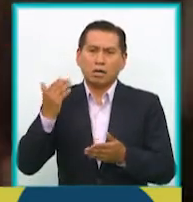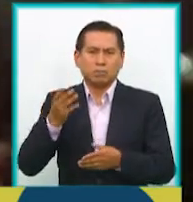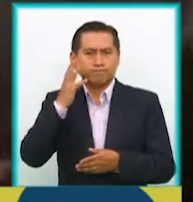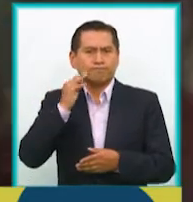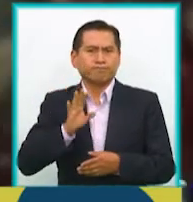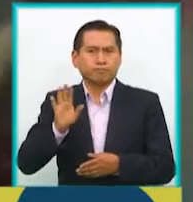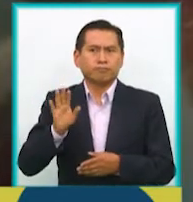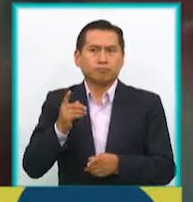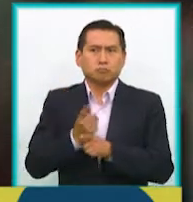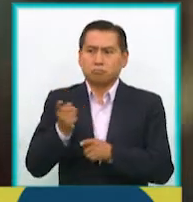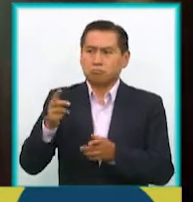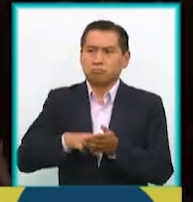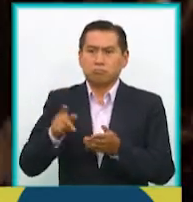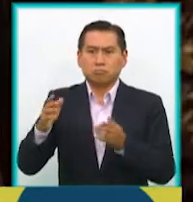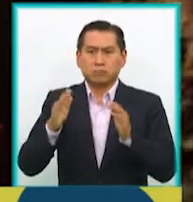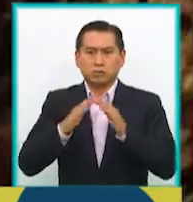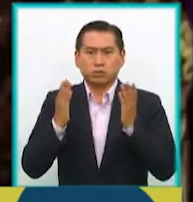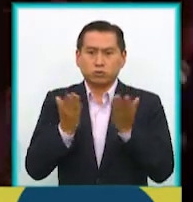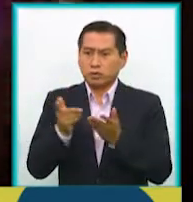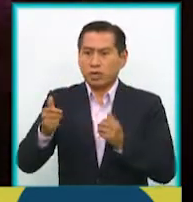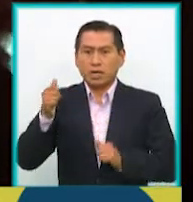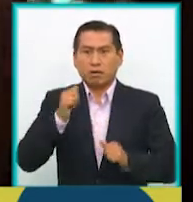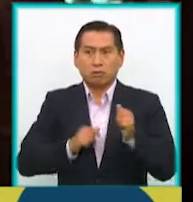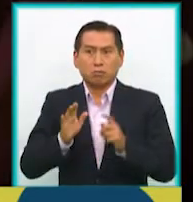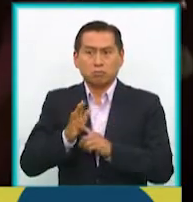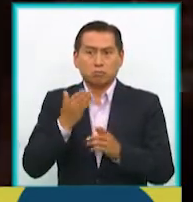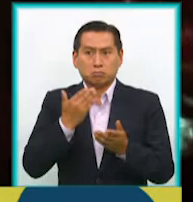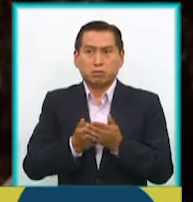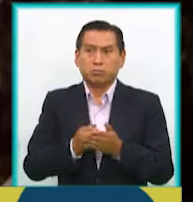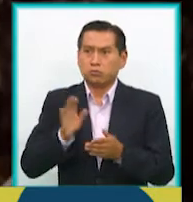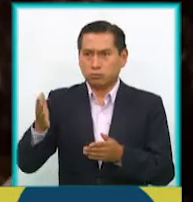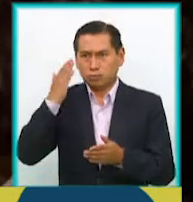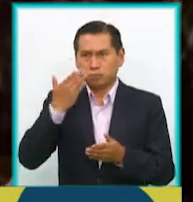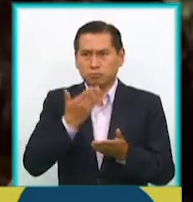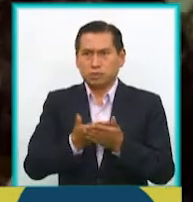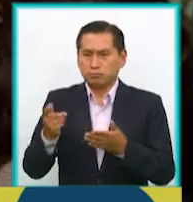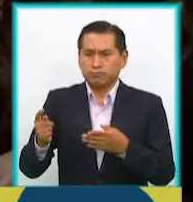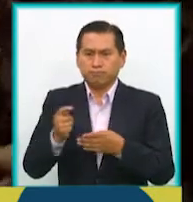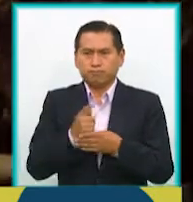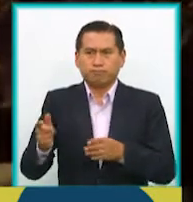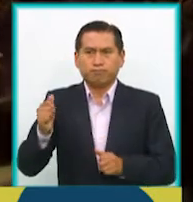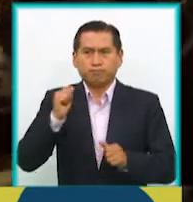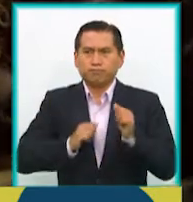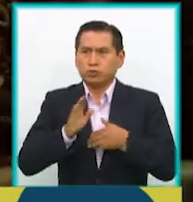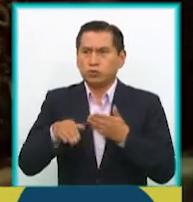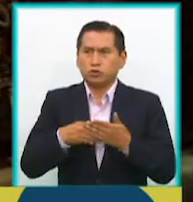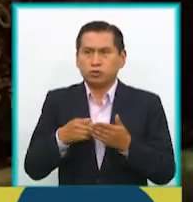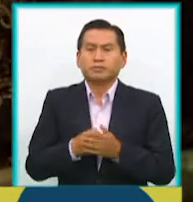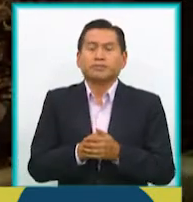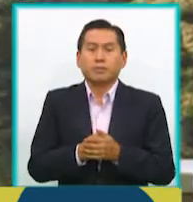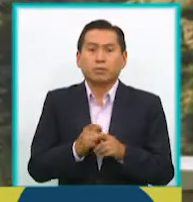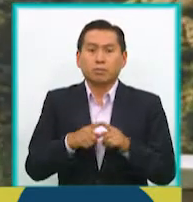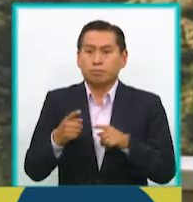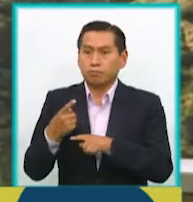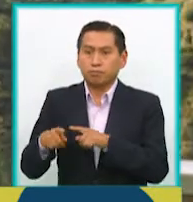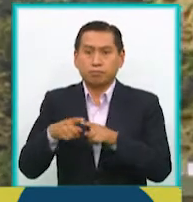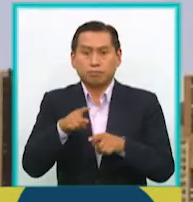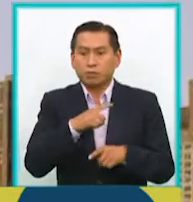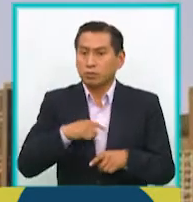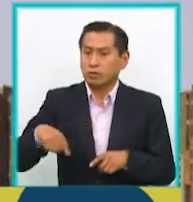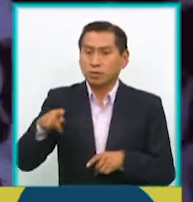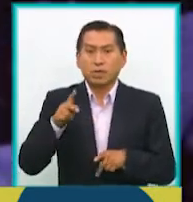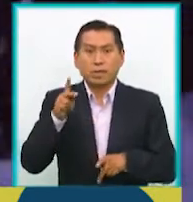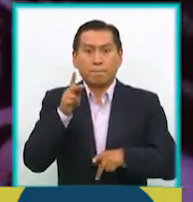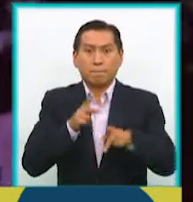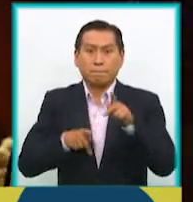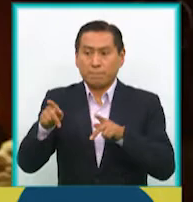porque ha salido de una escuela de actuación, entonces maneja las técnicas de actuación y todo eso, pero el resto de los personajes